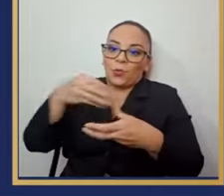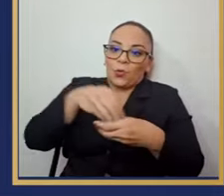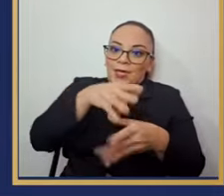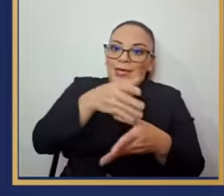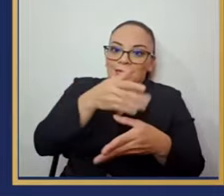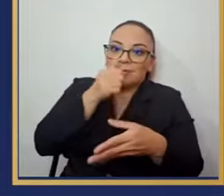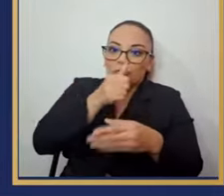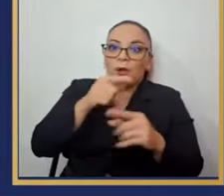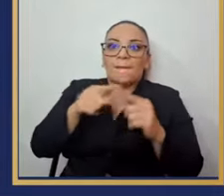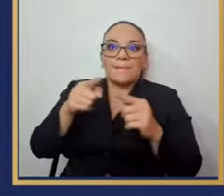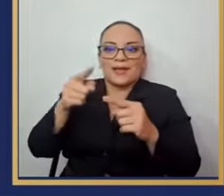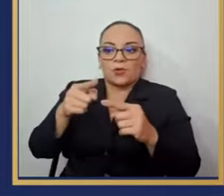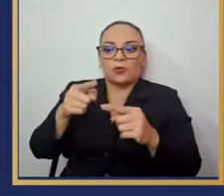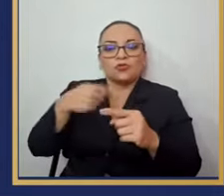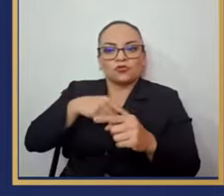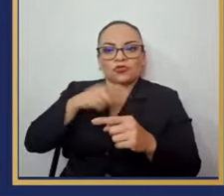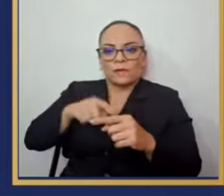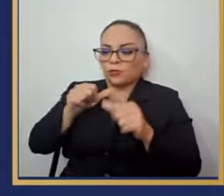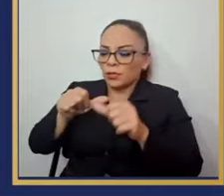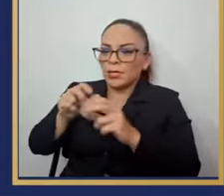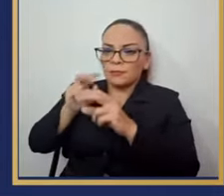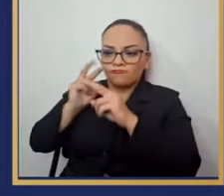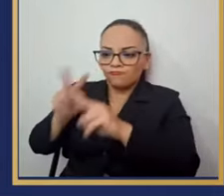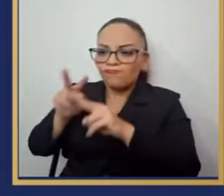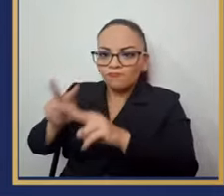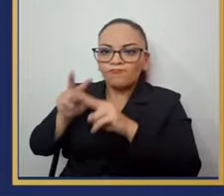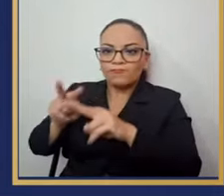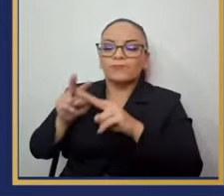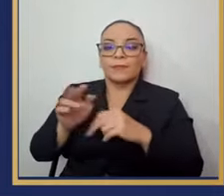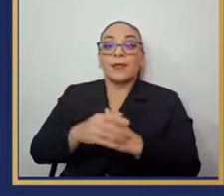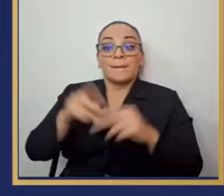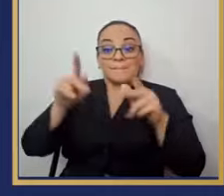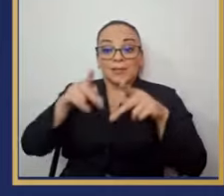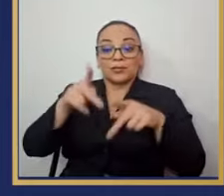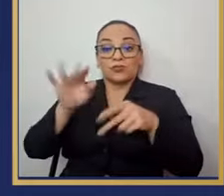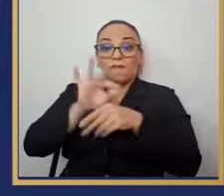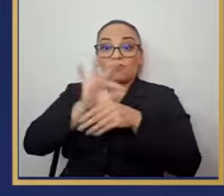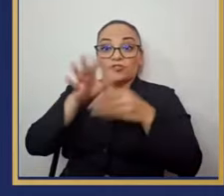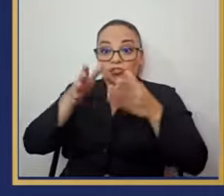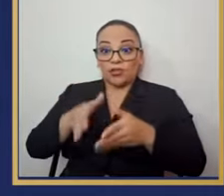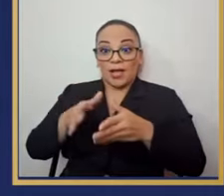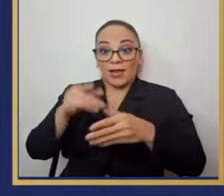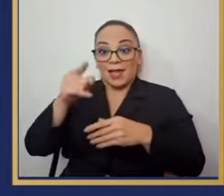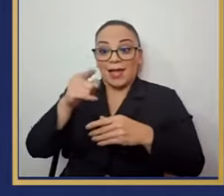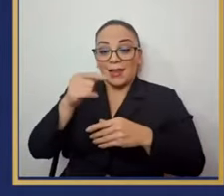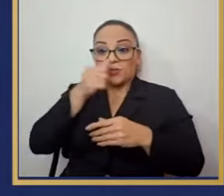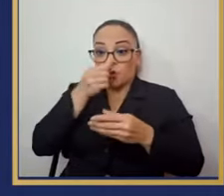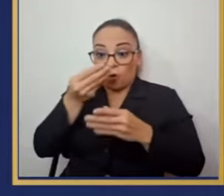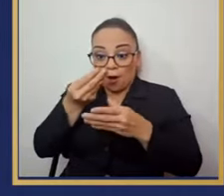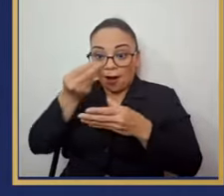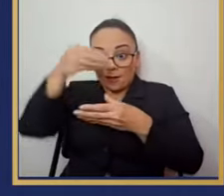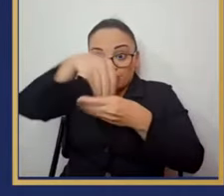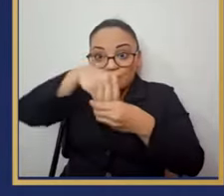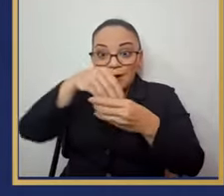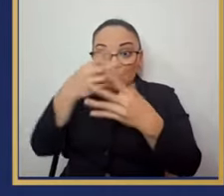Y esta persona también que intentó meter droga fue puesta a la orden del Ministerio Público.